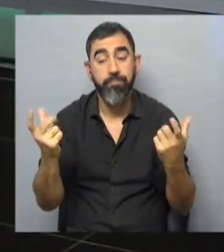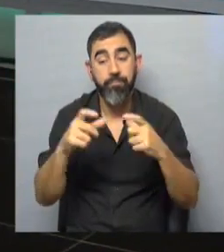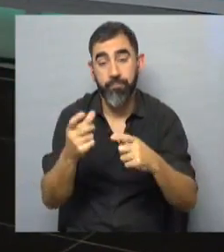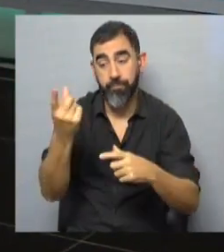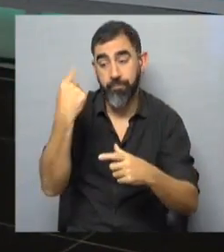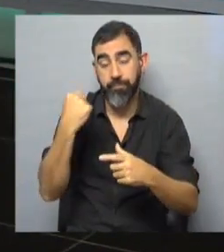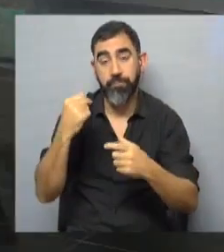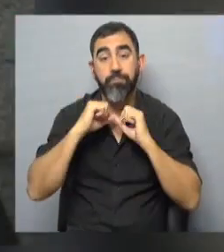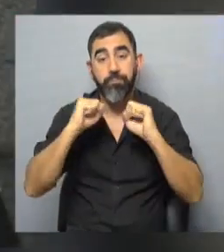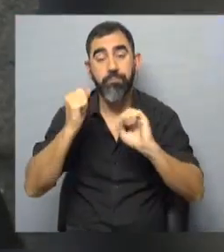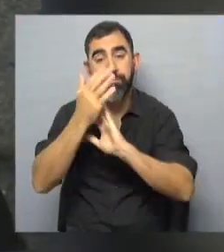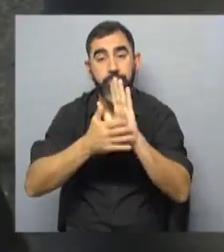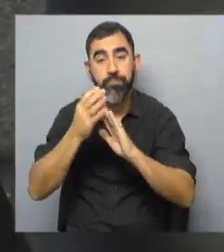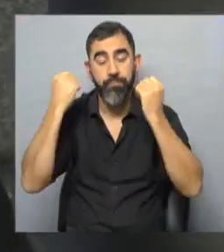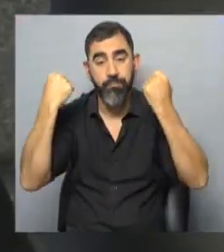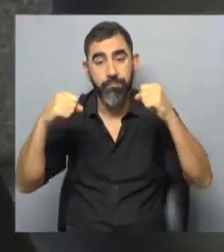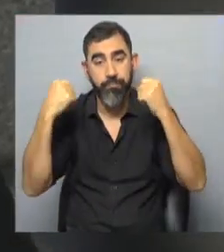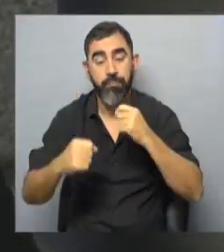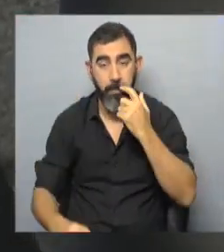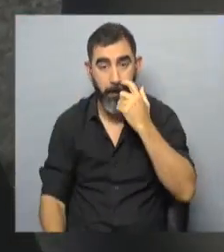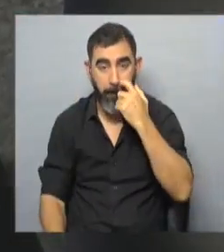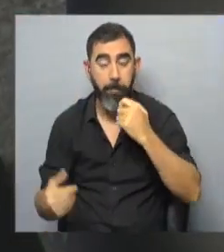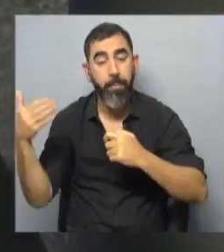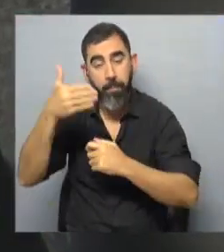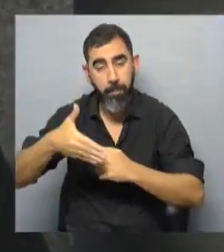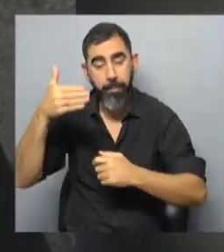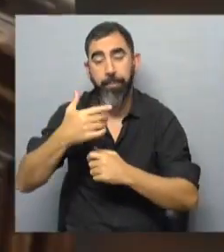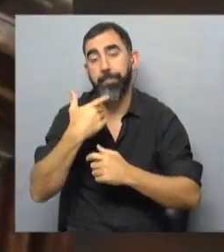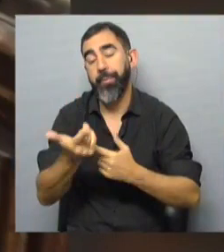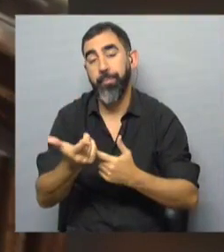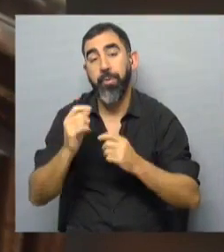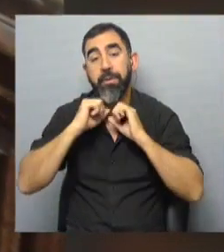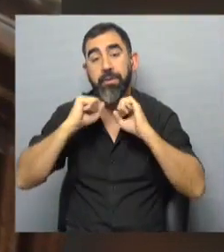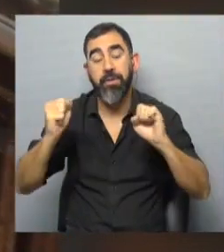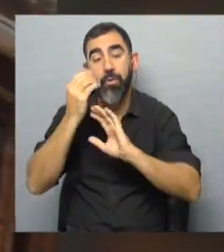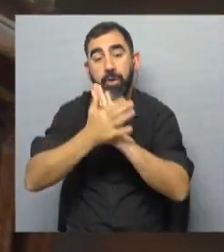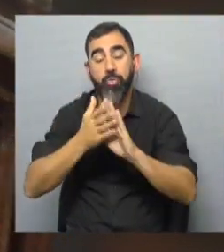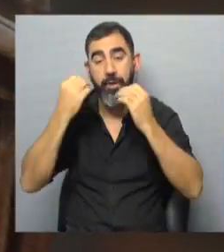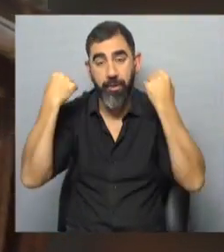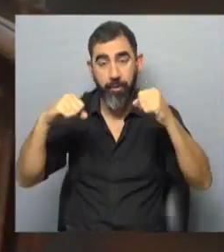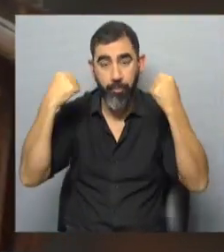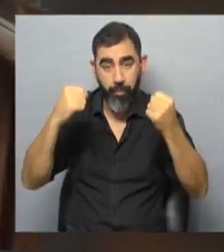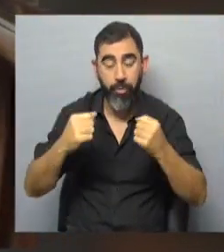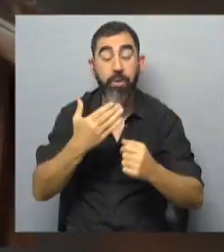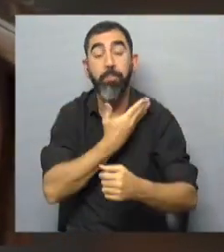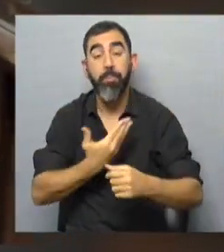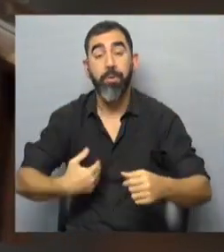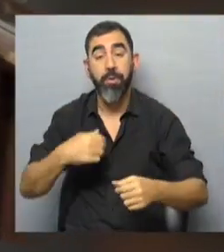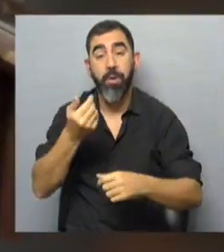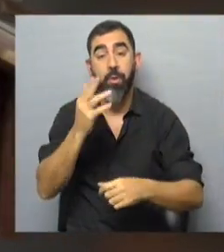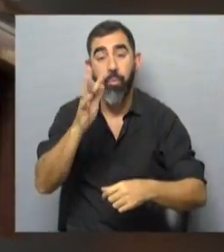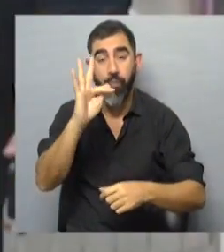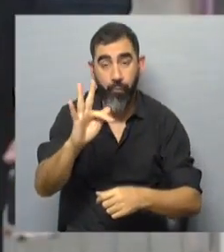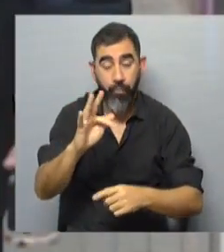realizada ayer en la Secretaría Nacional de Deportes. Sí, de este encuentro participaron, entre otros, el Secretario Nacional de Deportes, Sebastián Baullá, el presidente de la AUF,